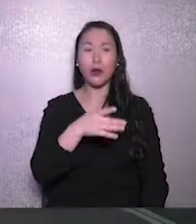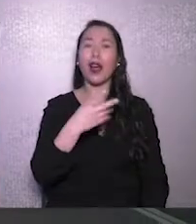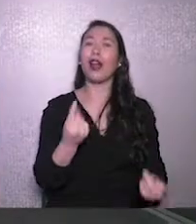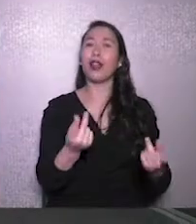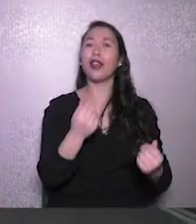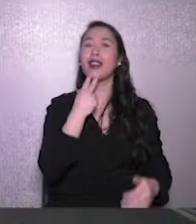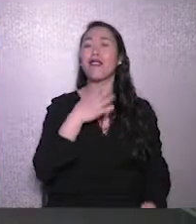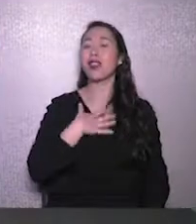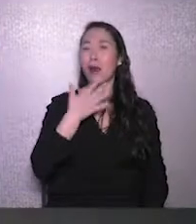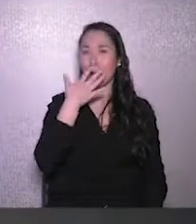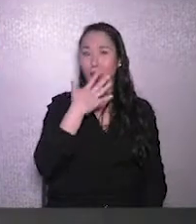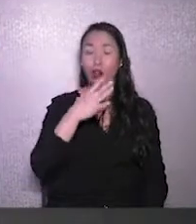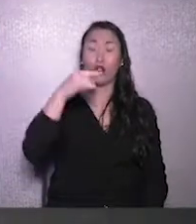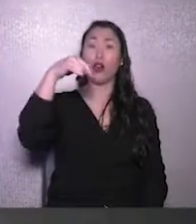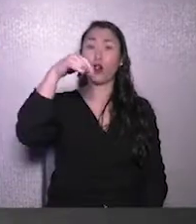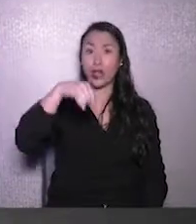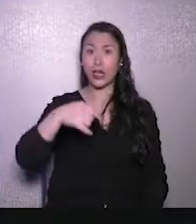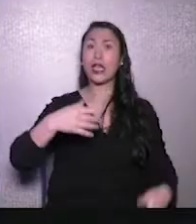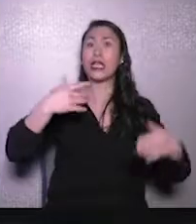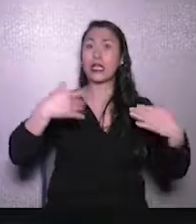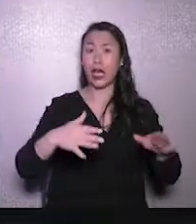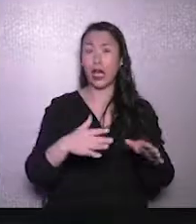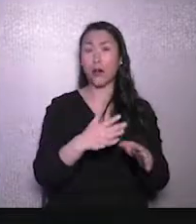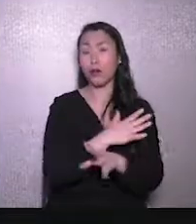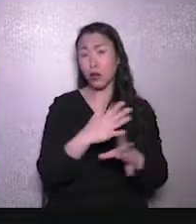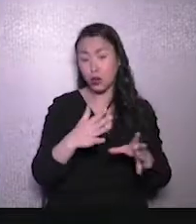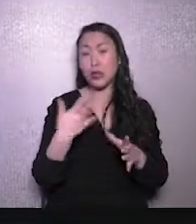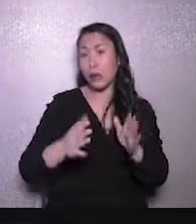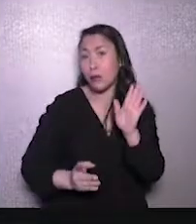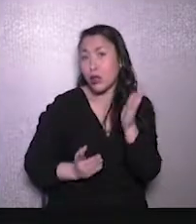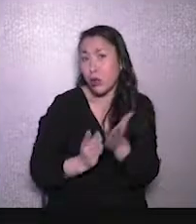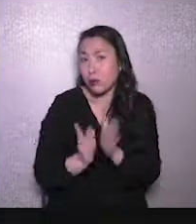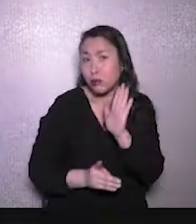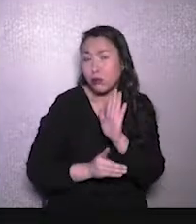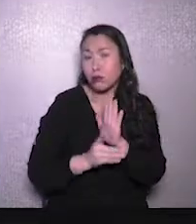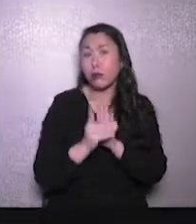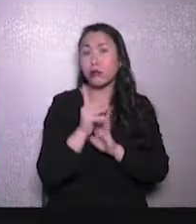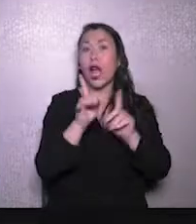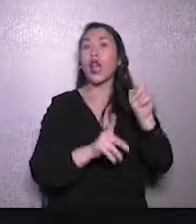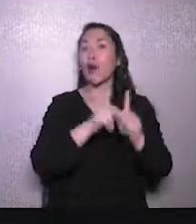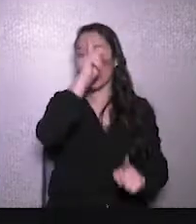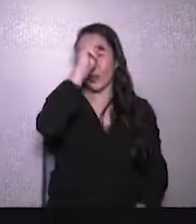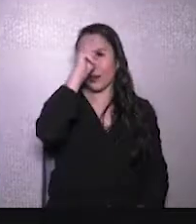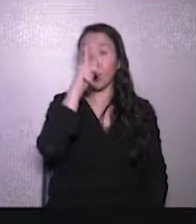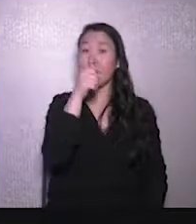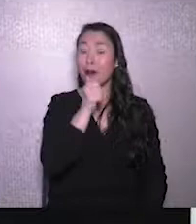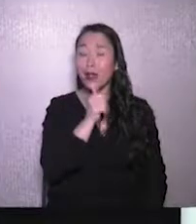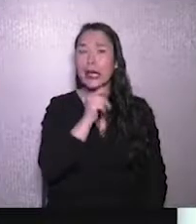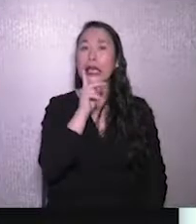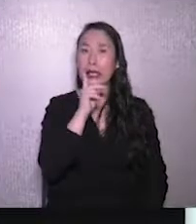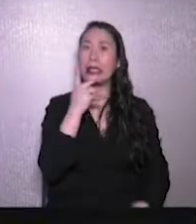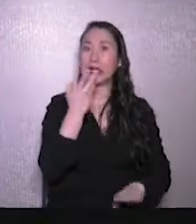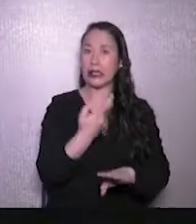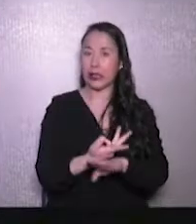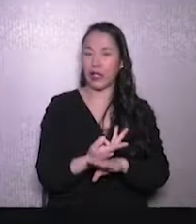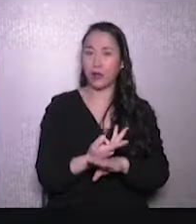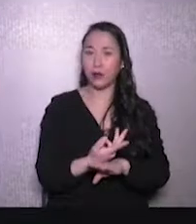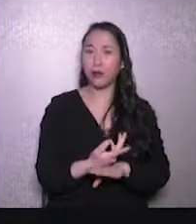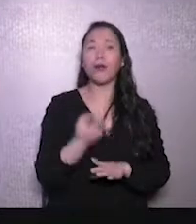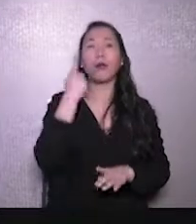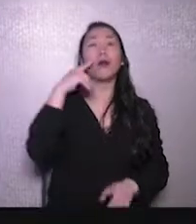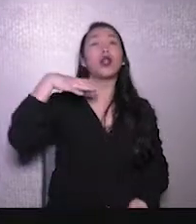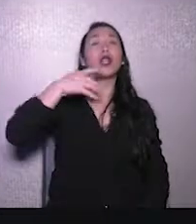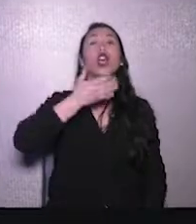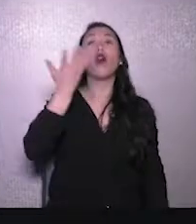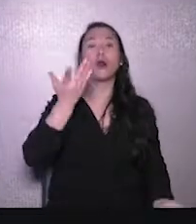partir de la atención. Hoy día ya mucho de esto se está desarrollando. Hay algunas clínicas que ya lo tienen. Lo importante es cómo somos capaces como país,